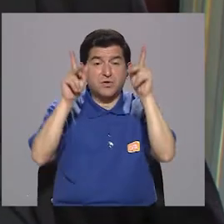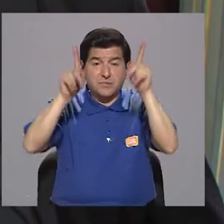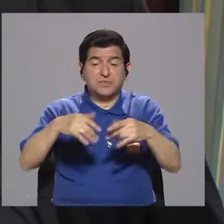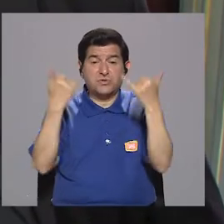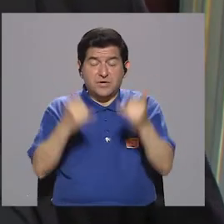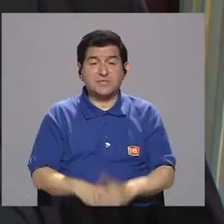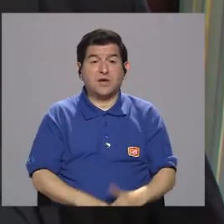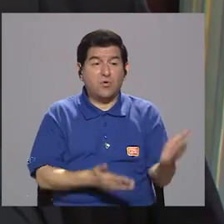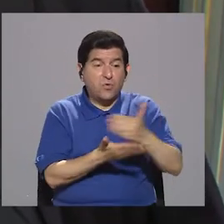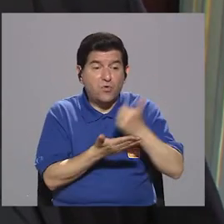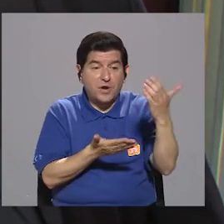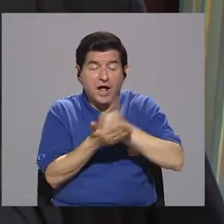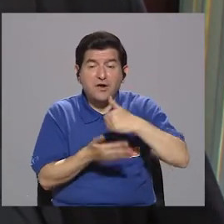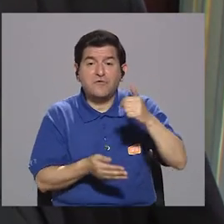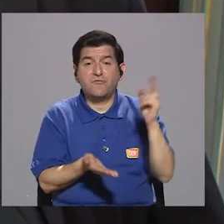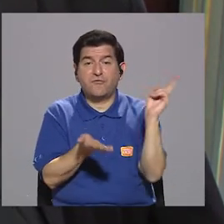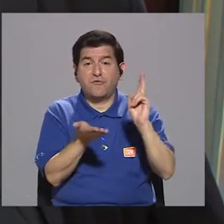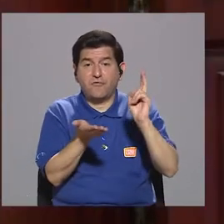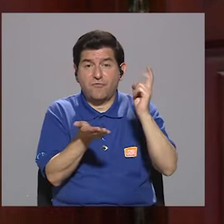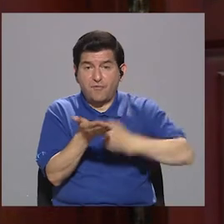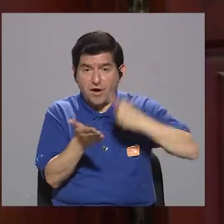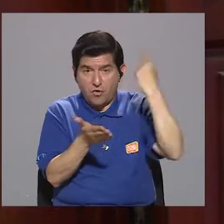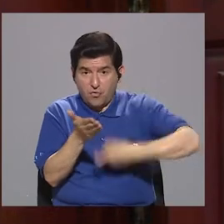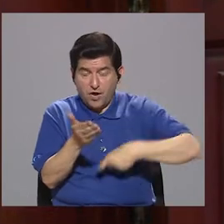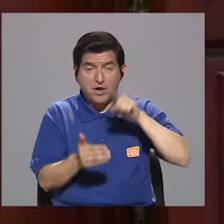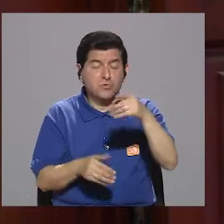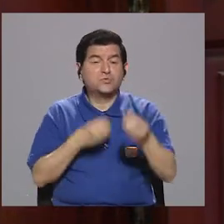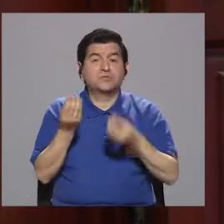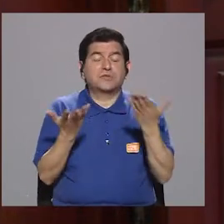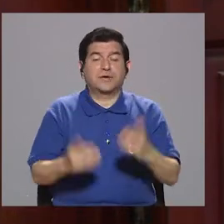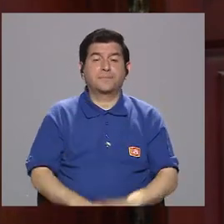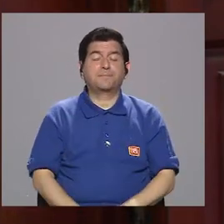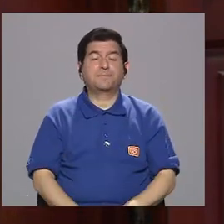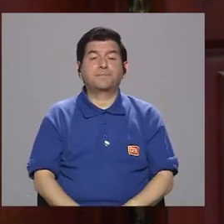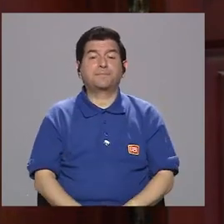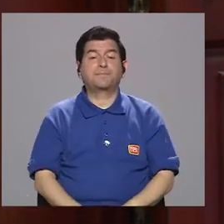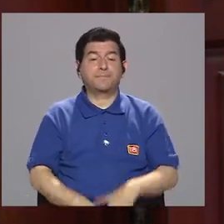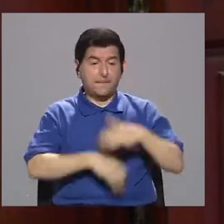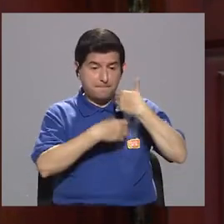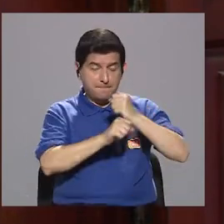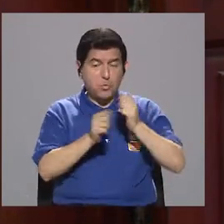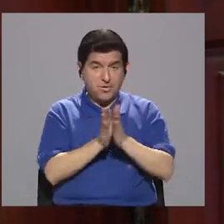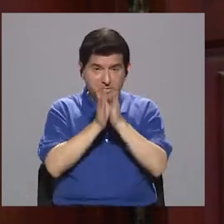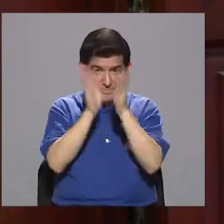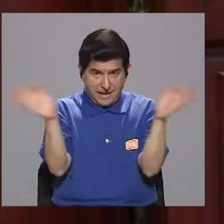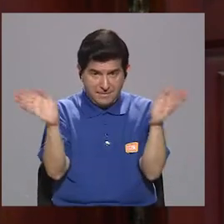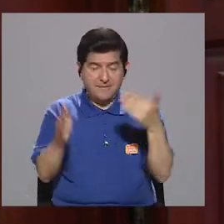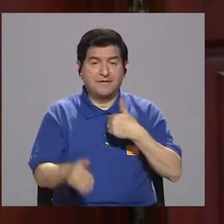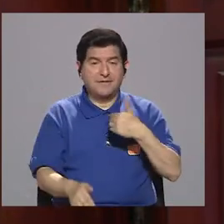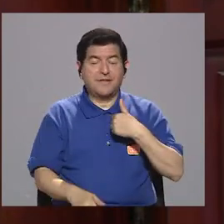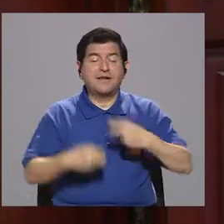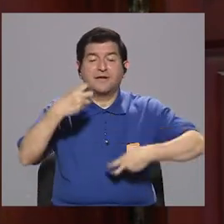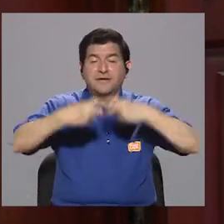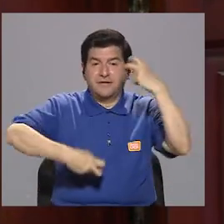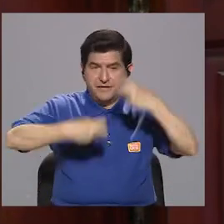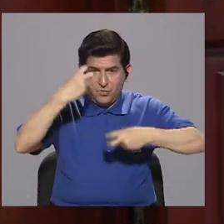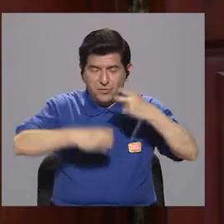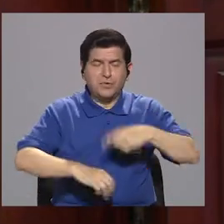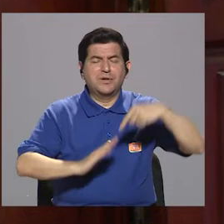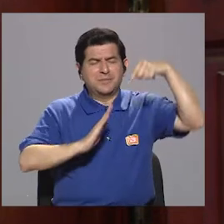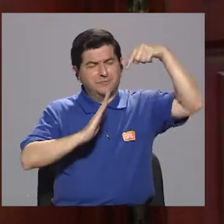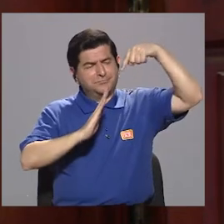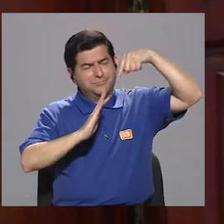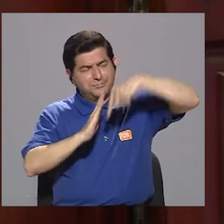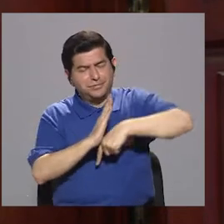todo el mundo le toca recoger impuestos y a usted obviamente también le tiene esa No hay duda de que las municipalidades en general tenemos un problema muy